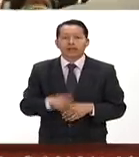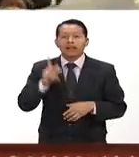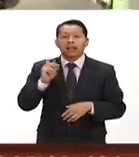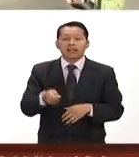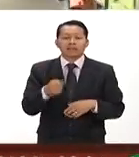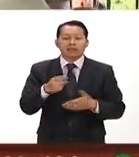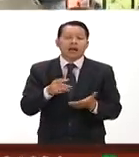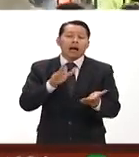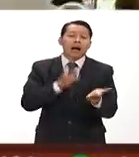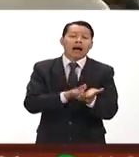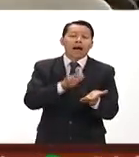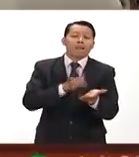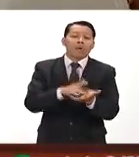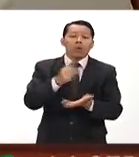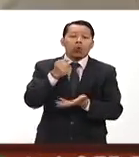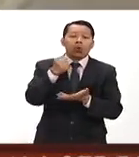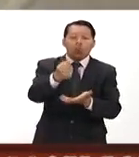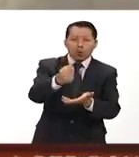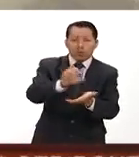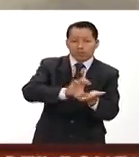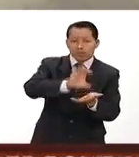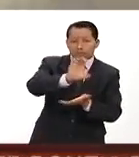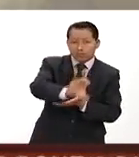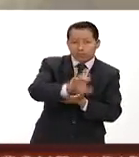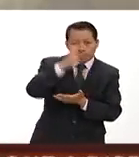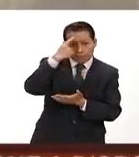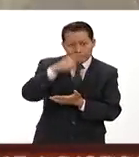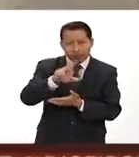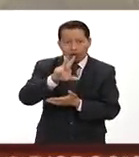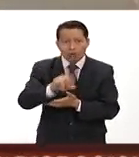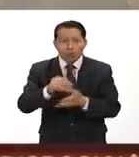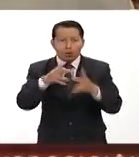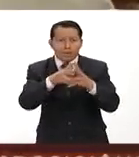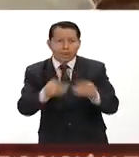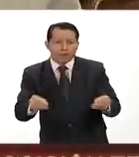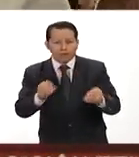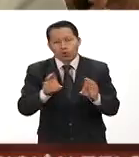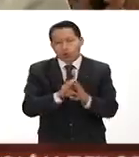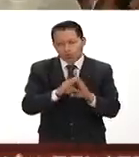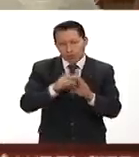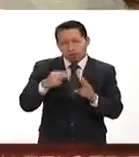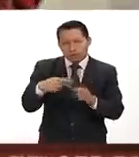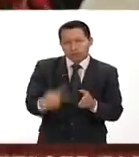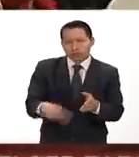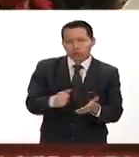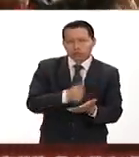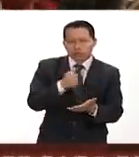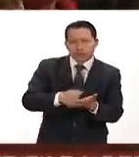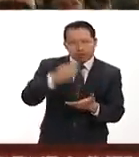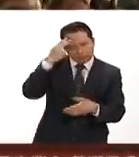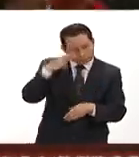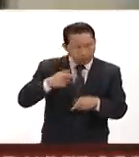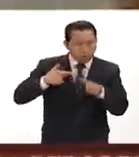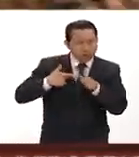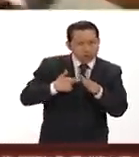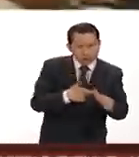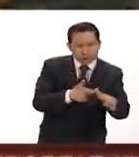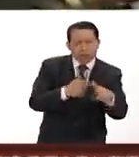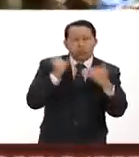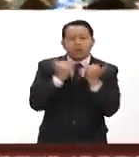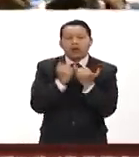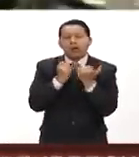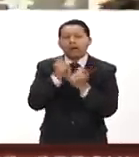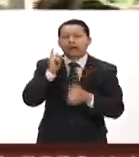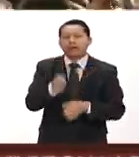para que no desaparezcan ese tipo de comercio en la Ciudad de México Es un estímulo también para que